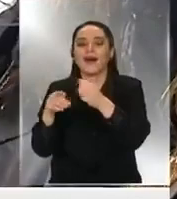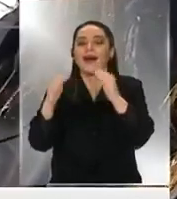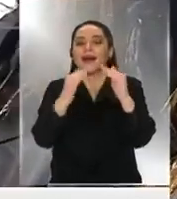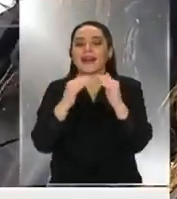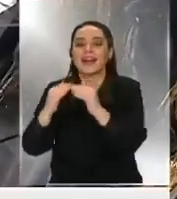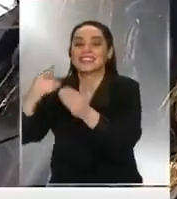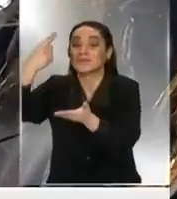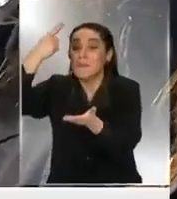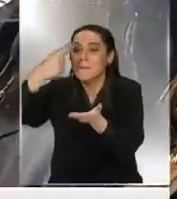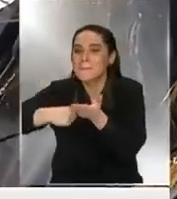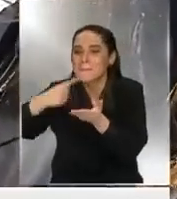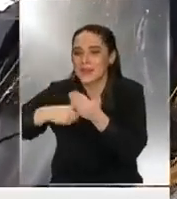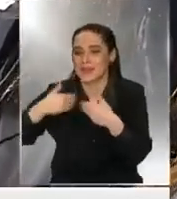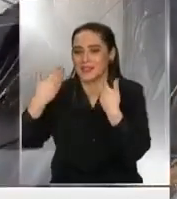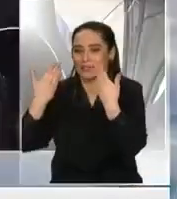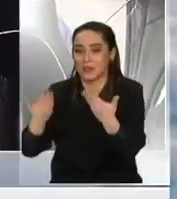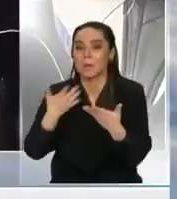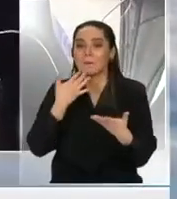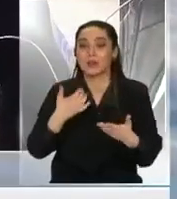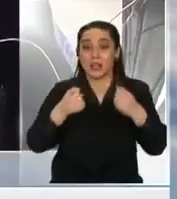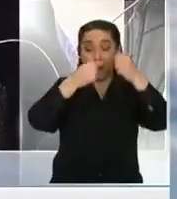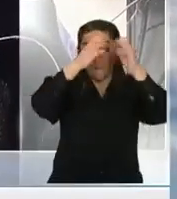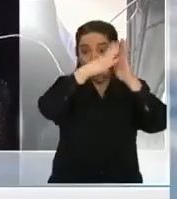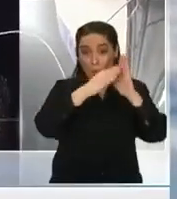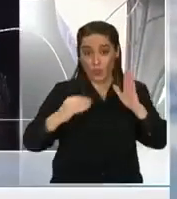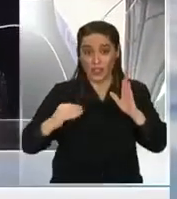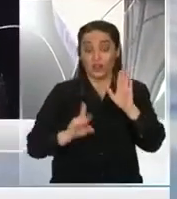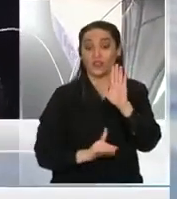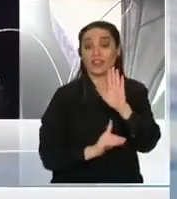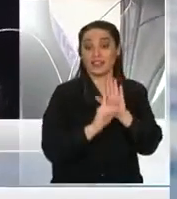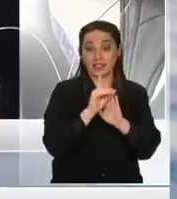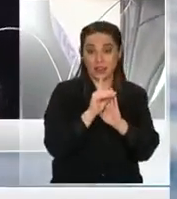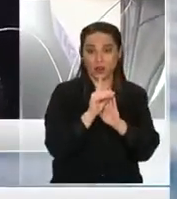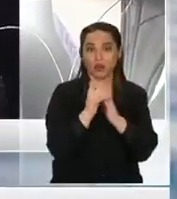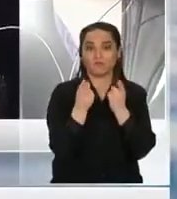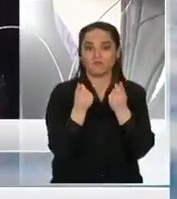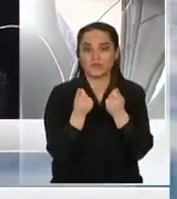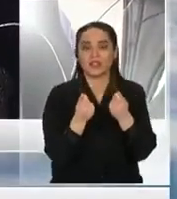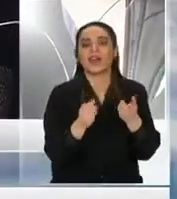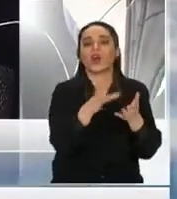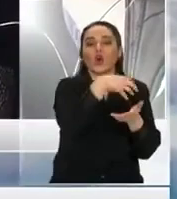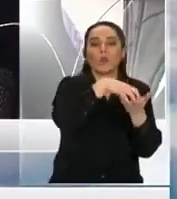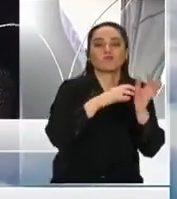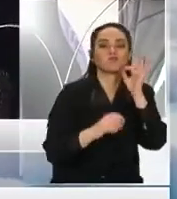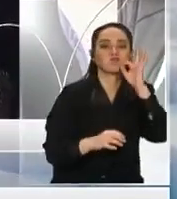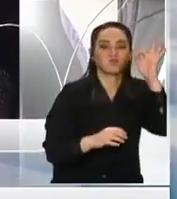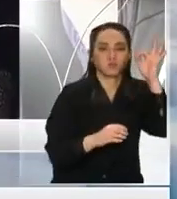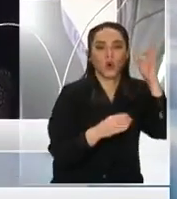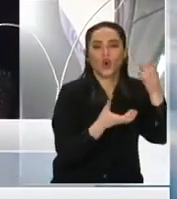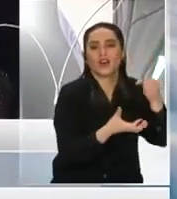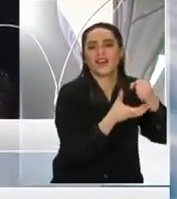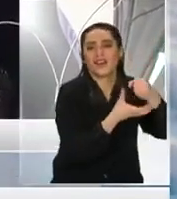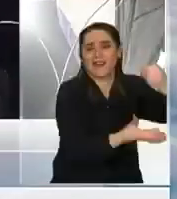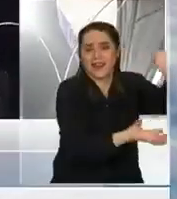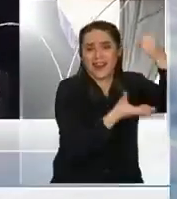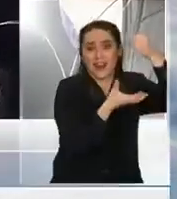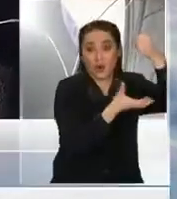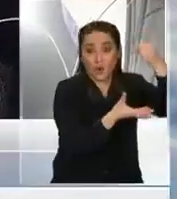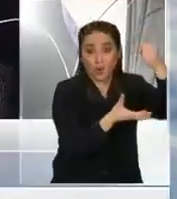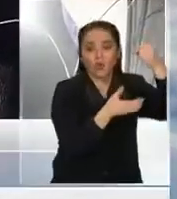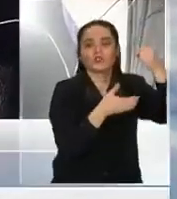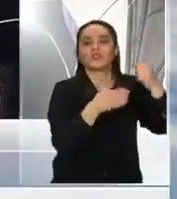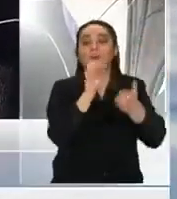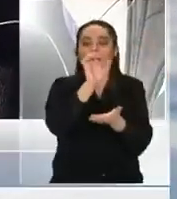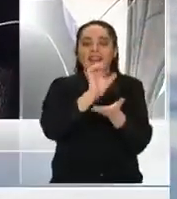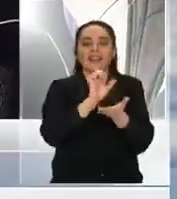porque este modelo de desarrollo hace que en las comunas más ricas hayan muchos más recursos y que los chilenos que viven allá valgan para el Estado